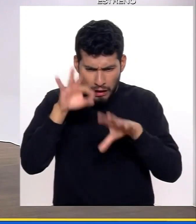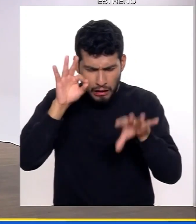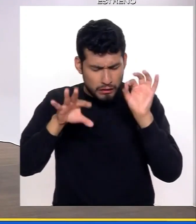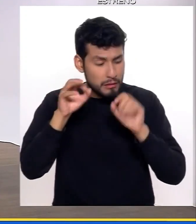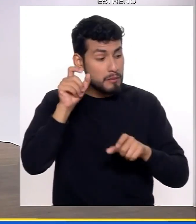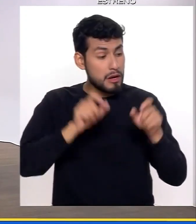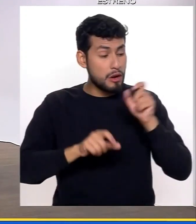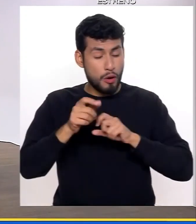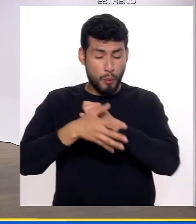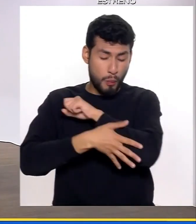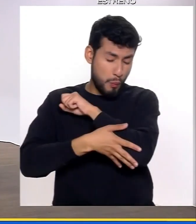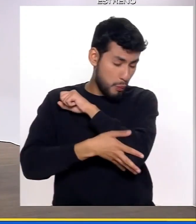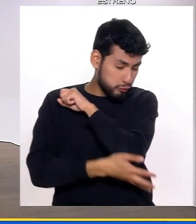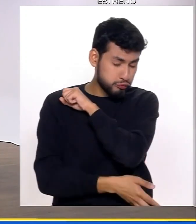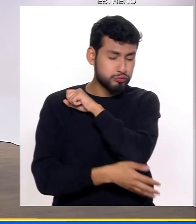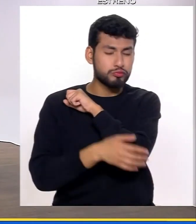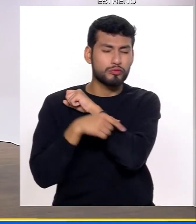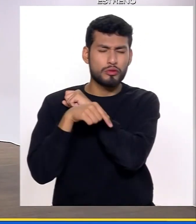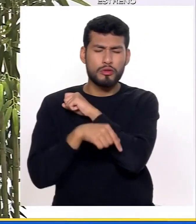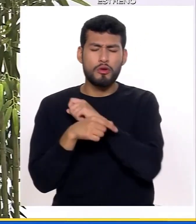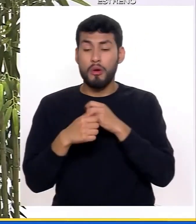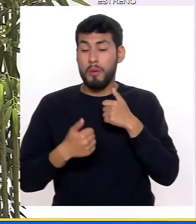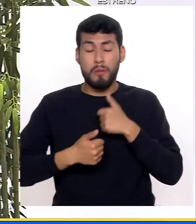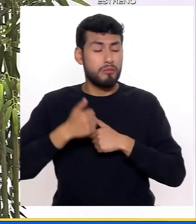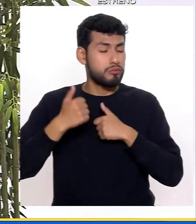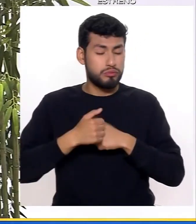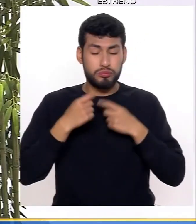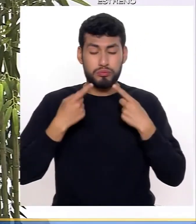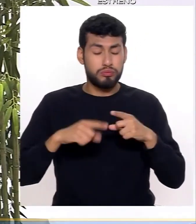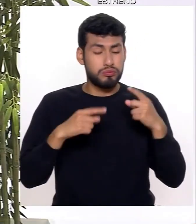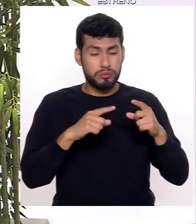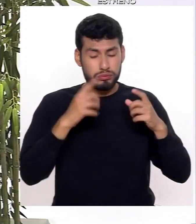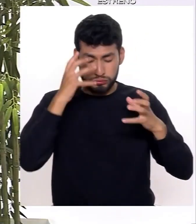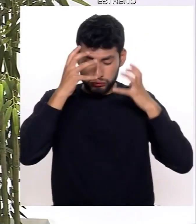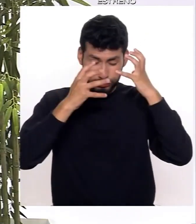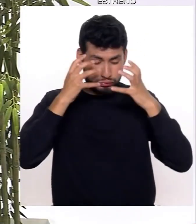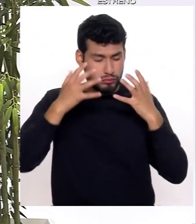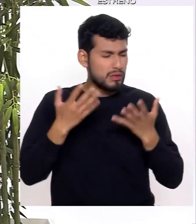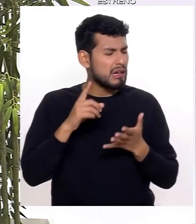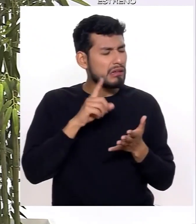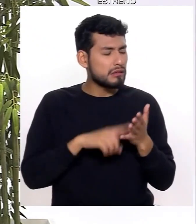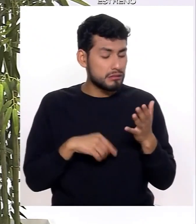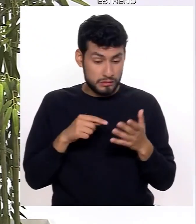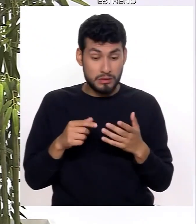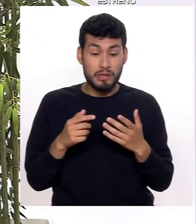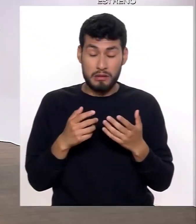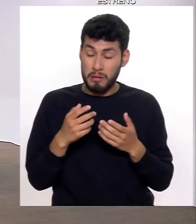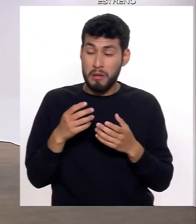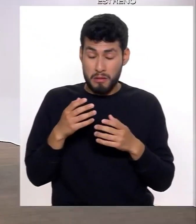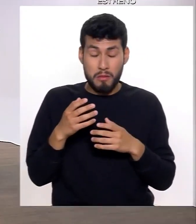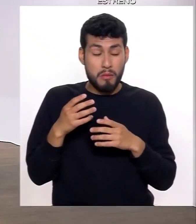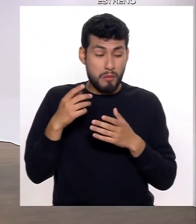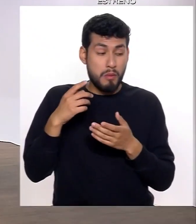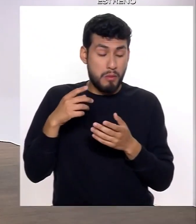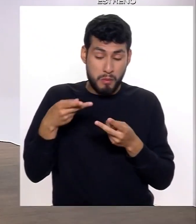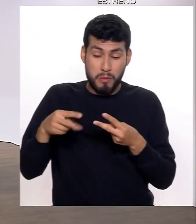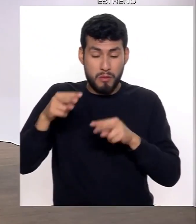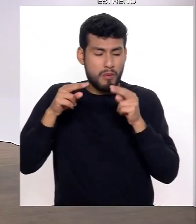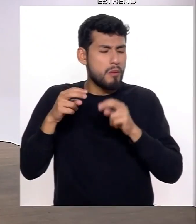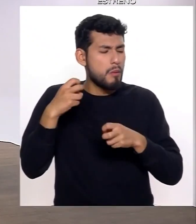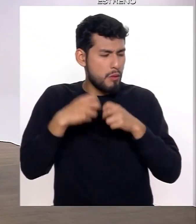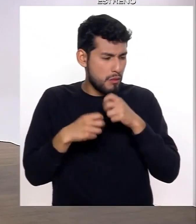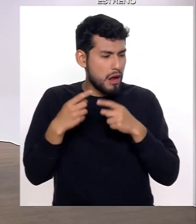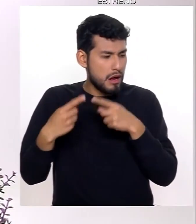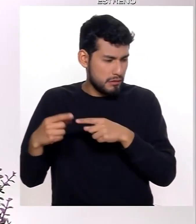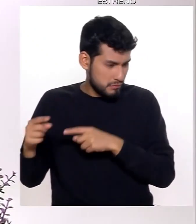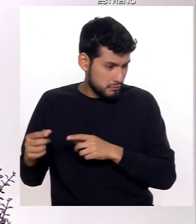aquellas personas que tienen pobreza tienen muchísimo más riesgo de desarrollar problemas de salud mental, como es un aspecto que se esperaría, evidentemente, por todas las carencias que